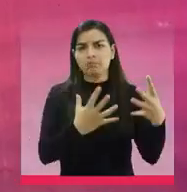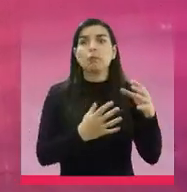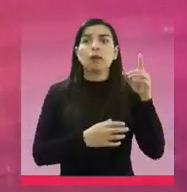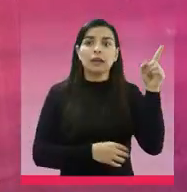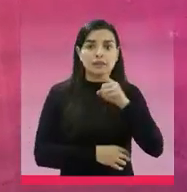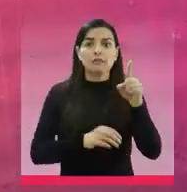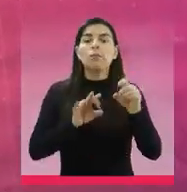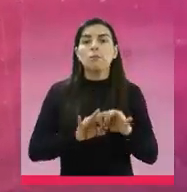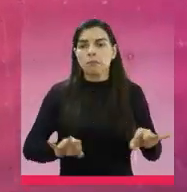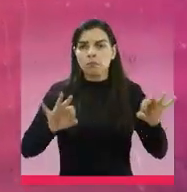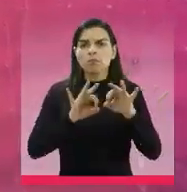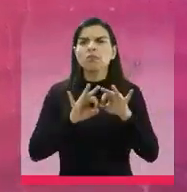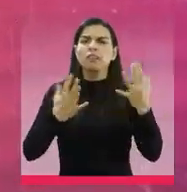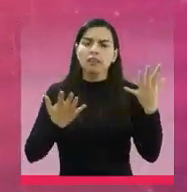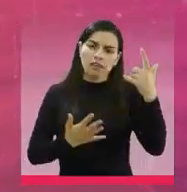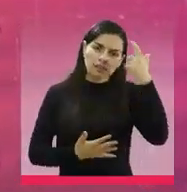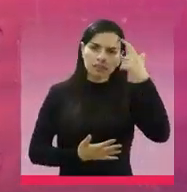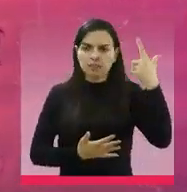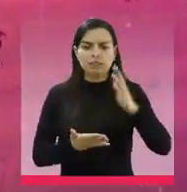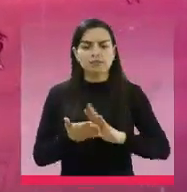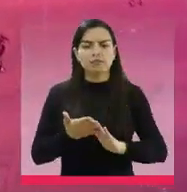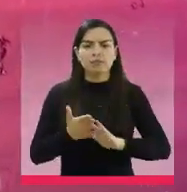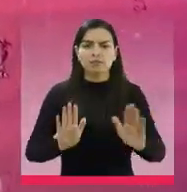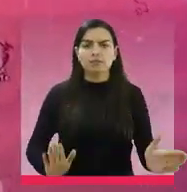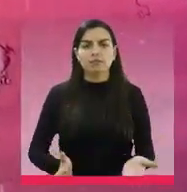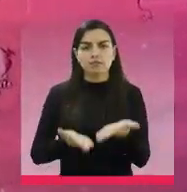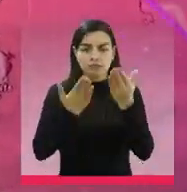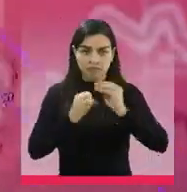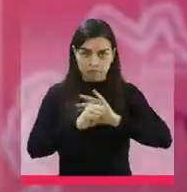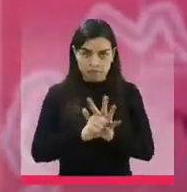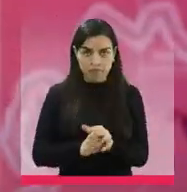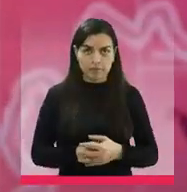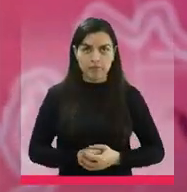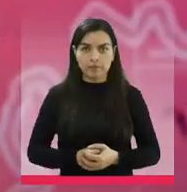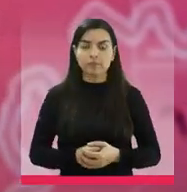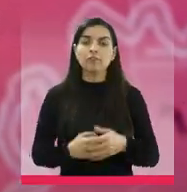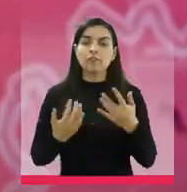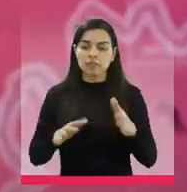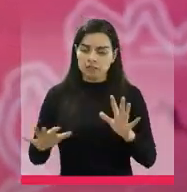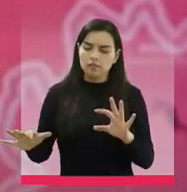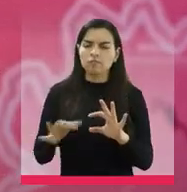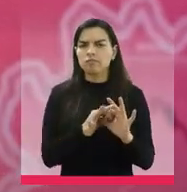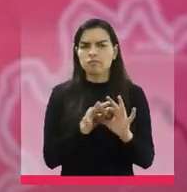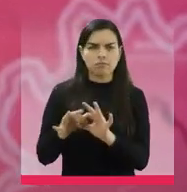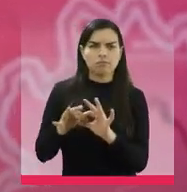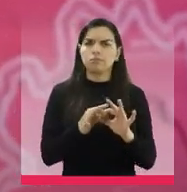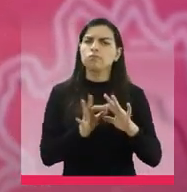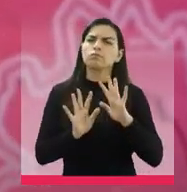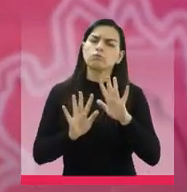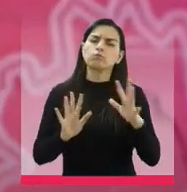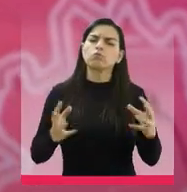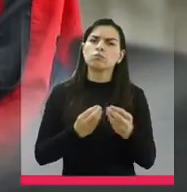la pandemia. Las capacitaciones se desarrollan en alianza con la multinacional tecnológica Amazon.